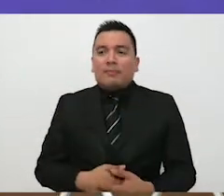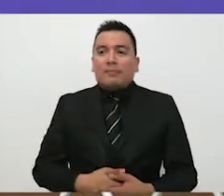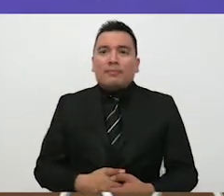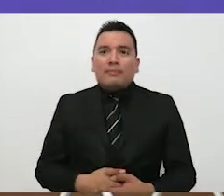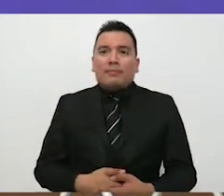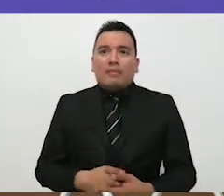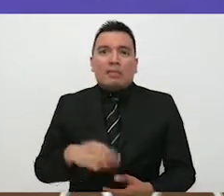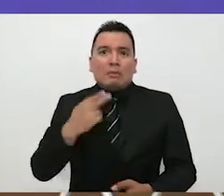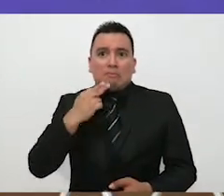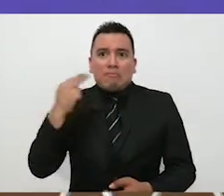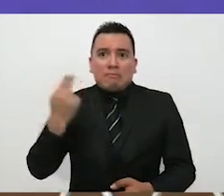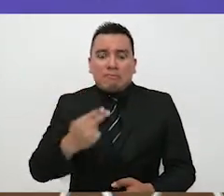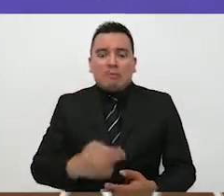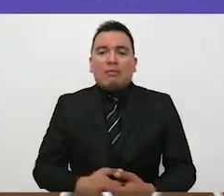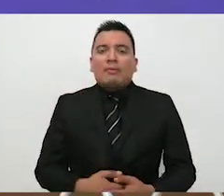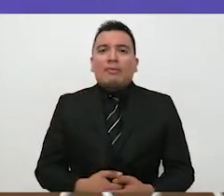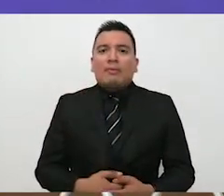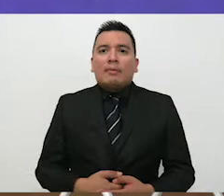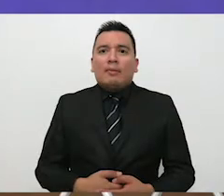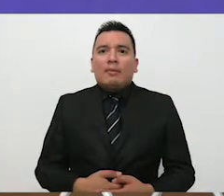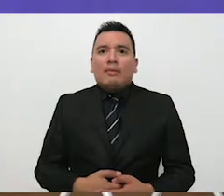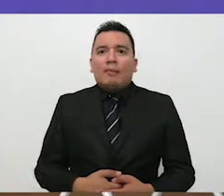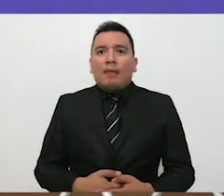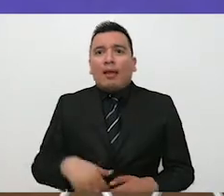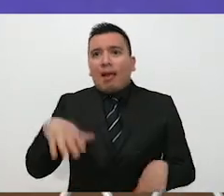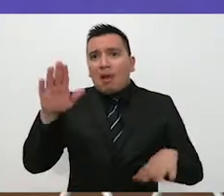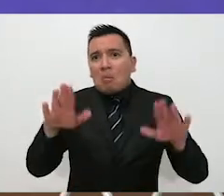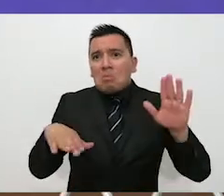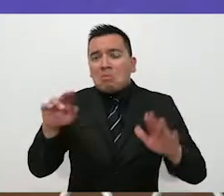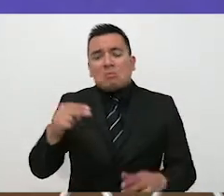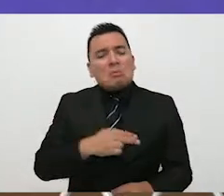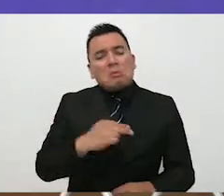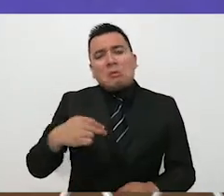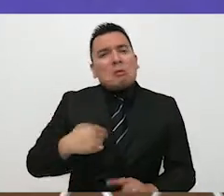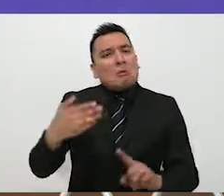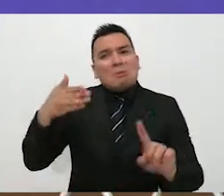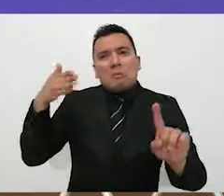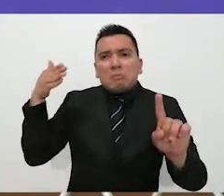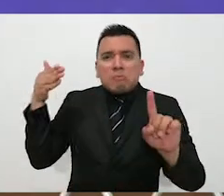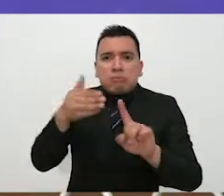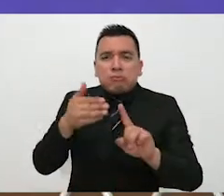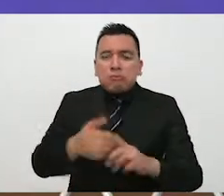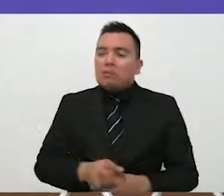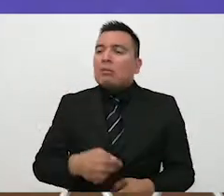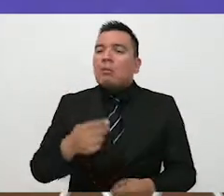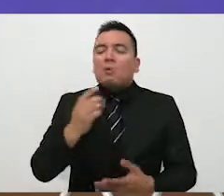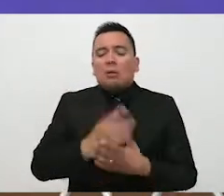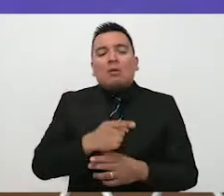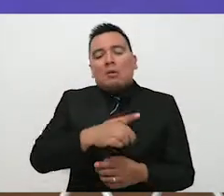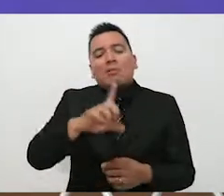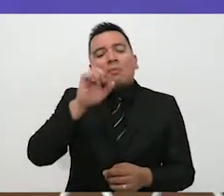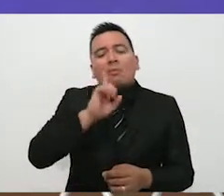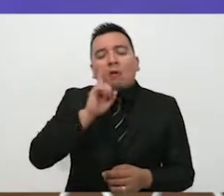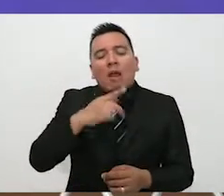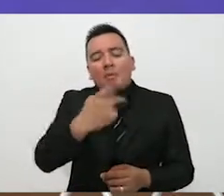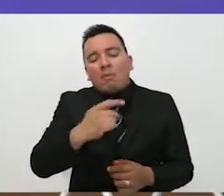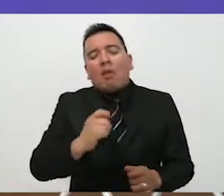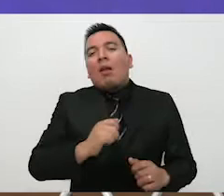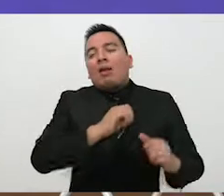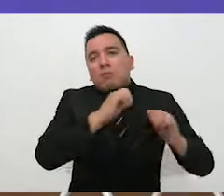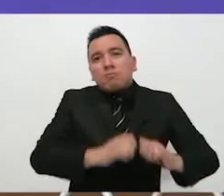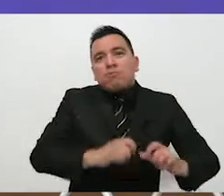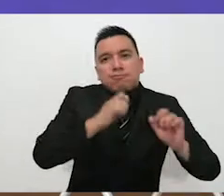urgente, permanente. A veces nos enfocamos un poquito al lado femenino, al empoderamiento de la mujer, a